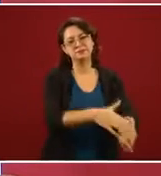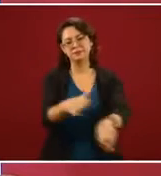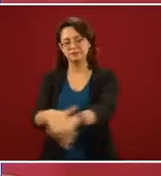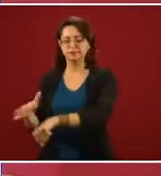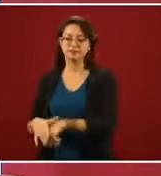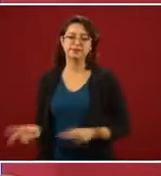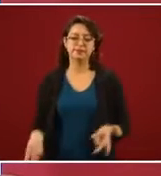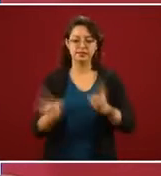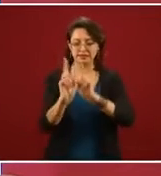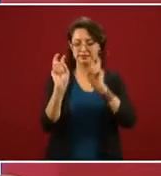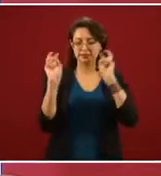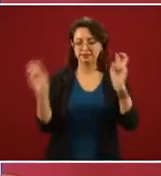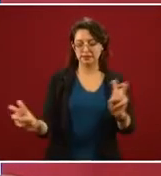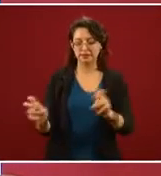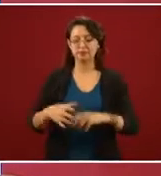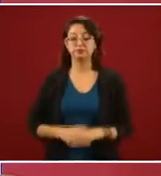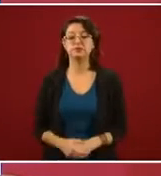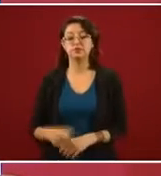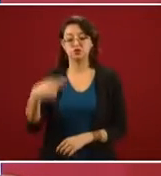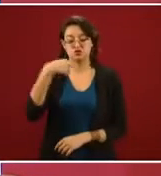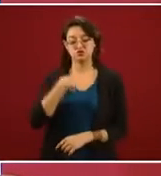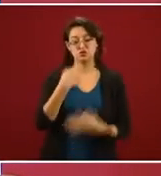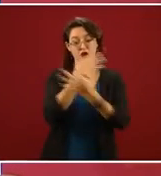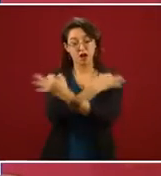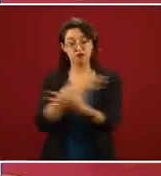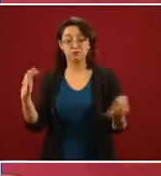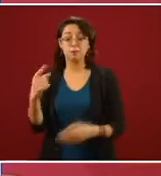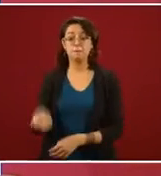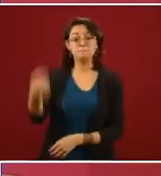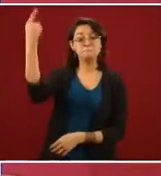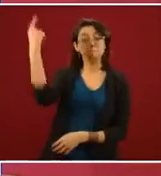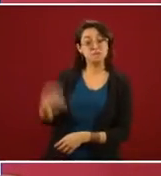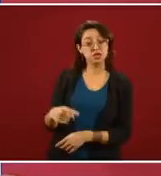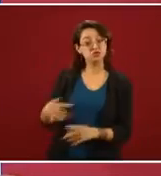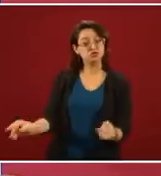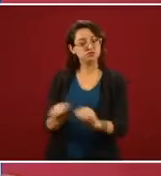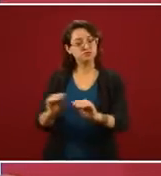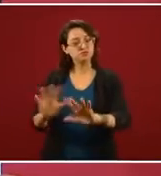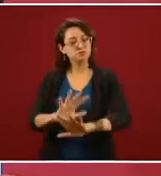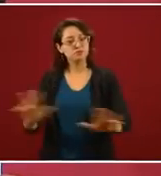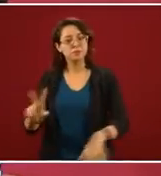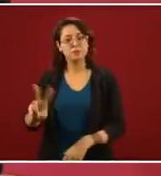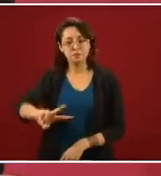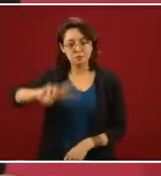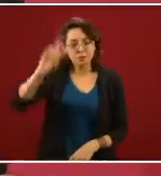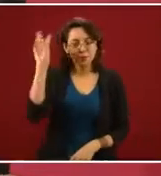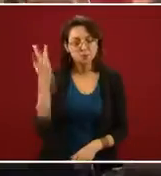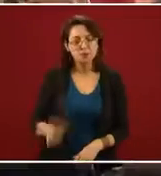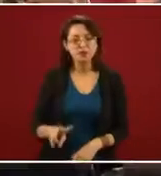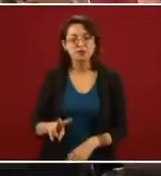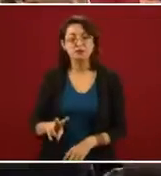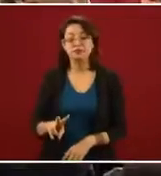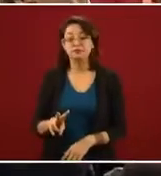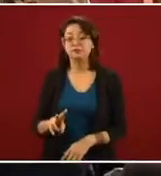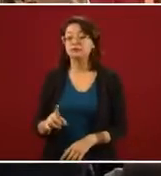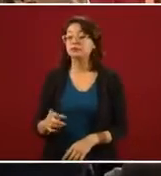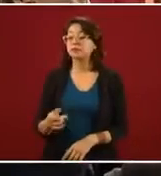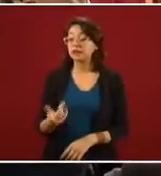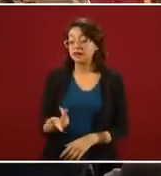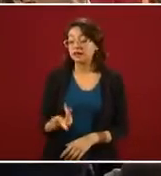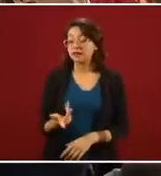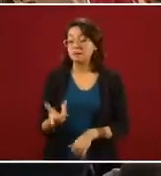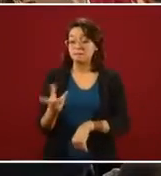ustedes con la instrucción clara y precisa de no permitir bajo ninguna